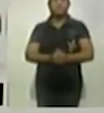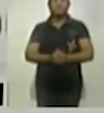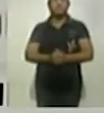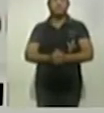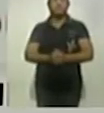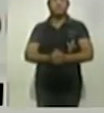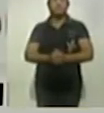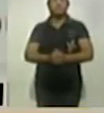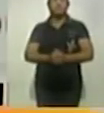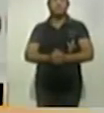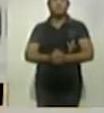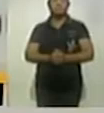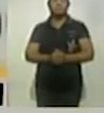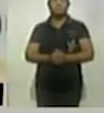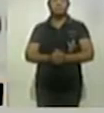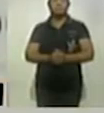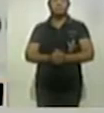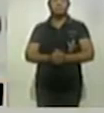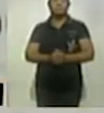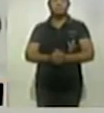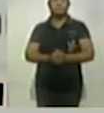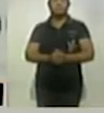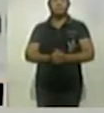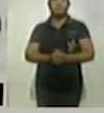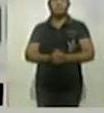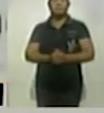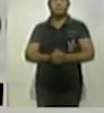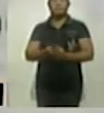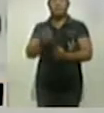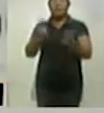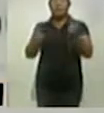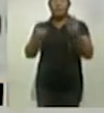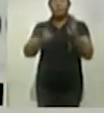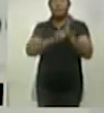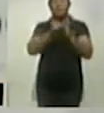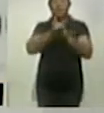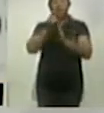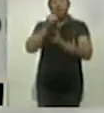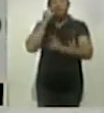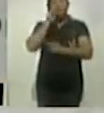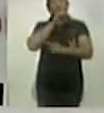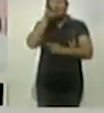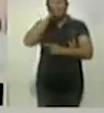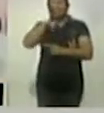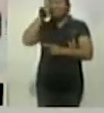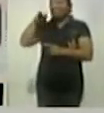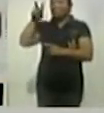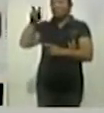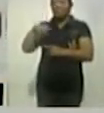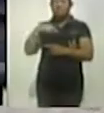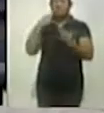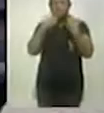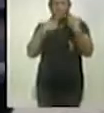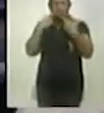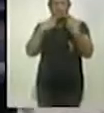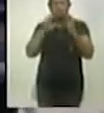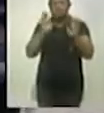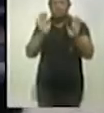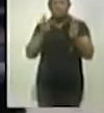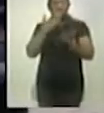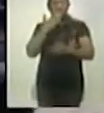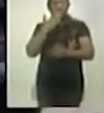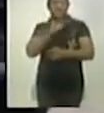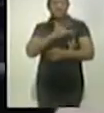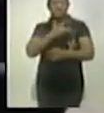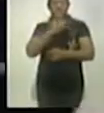vidros rotos, algunas paredes de alguna manera afectada, vamos a seguir en los recorridos, seguimos recibiendo los